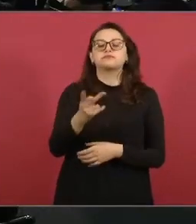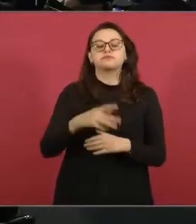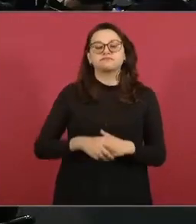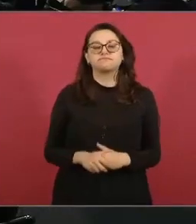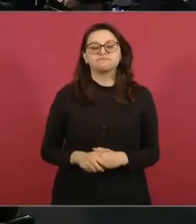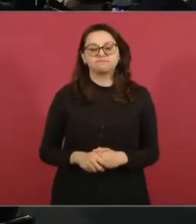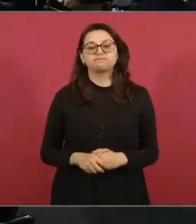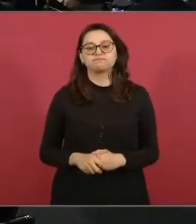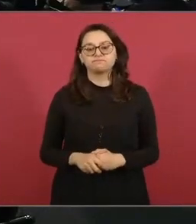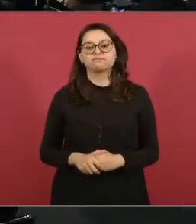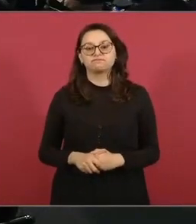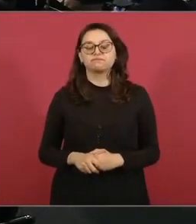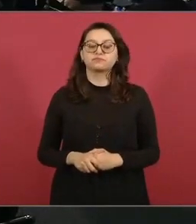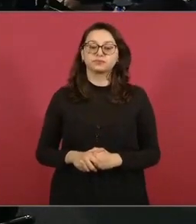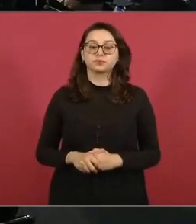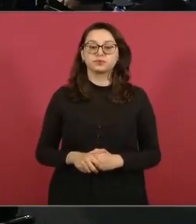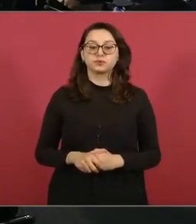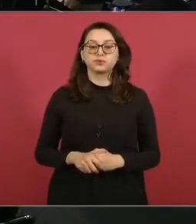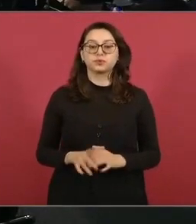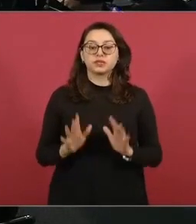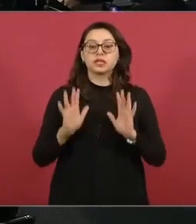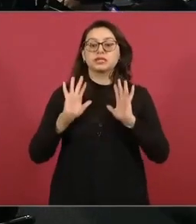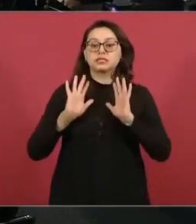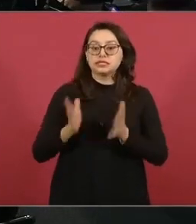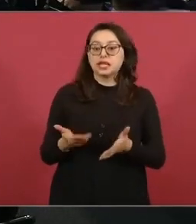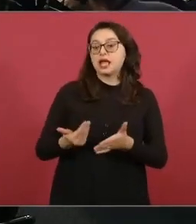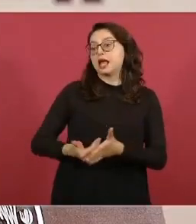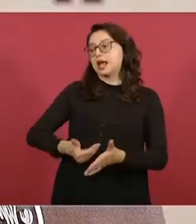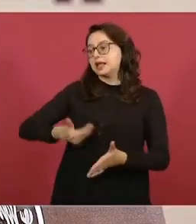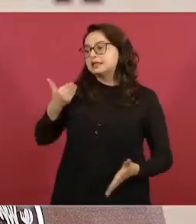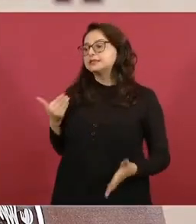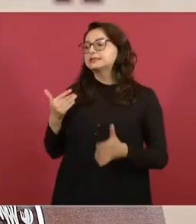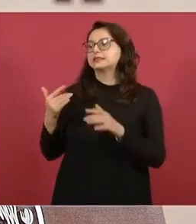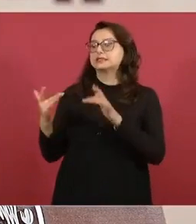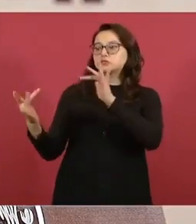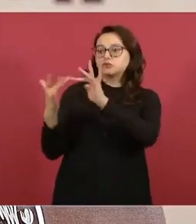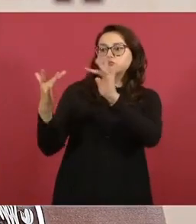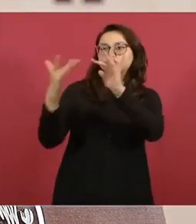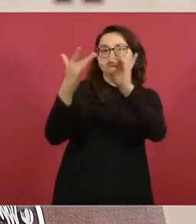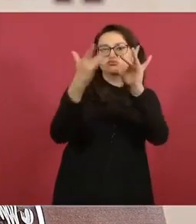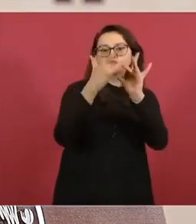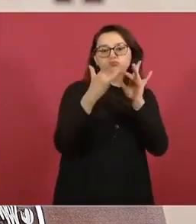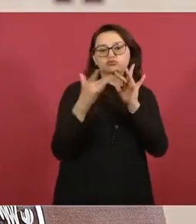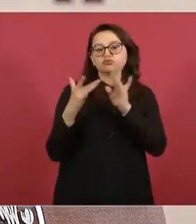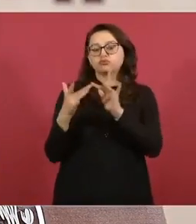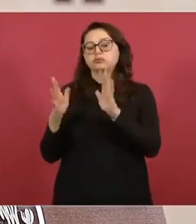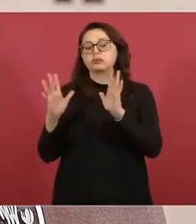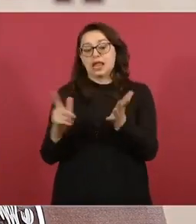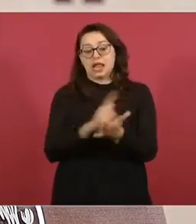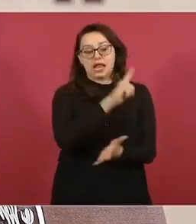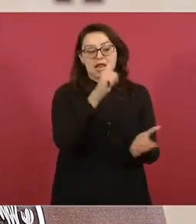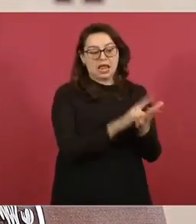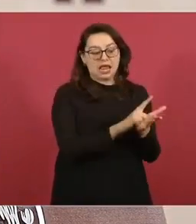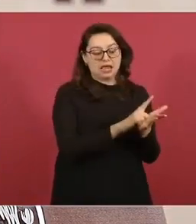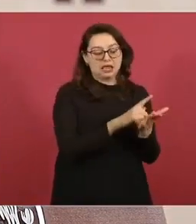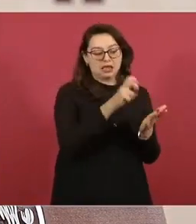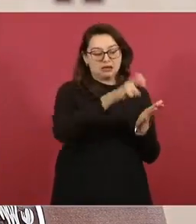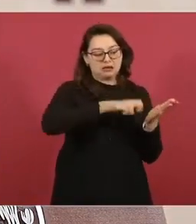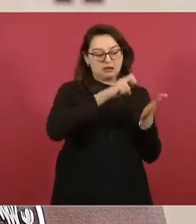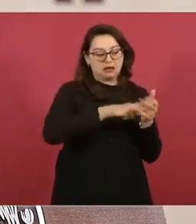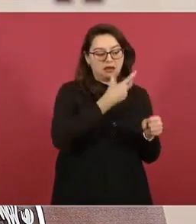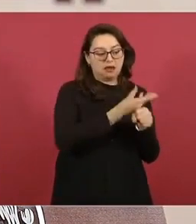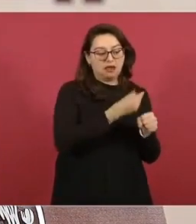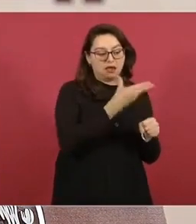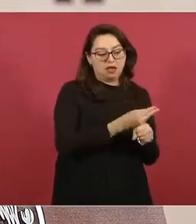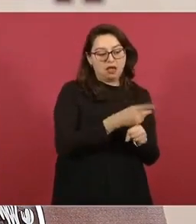se tienen ya mesas desde que se hizo el cambio en la ley y se publicó en el diario oficial cofebrista